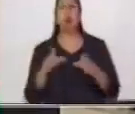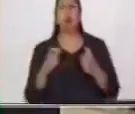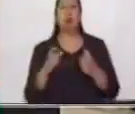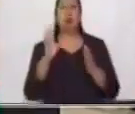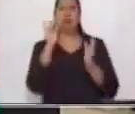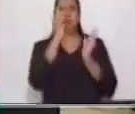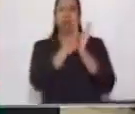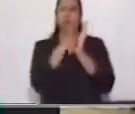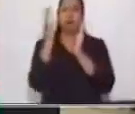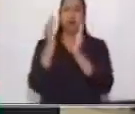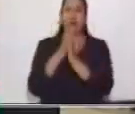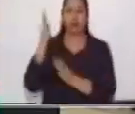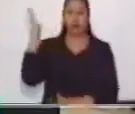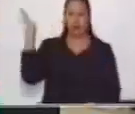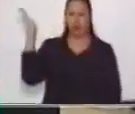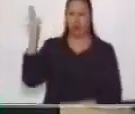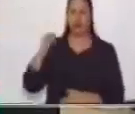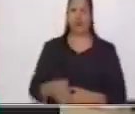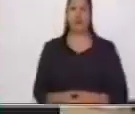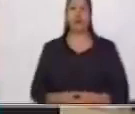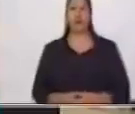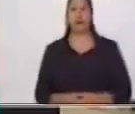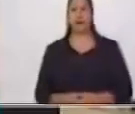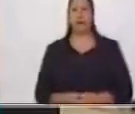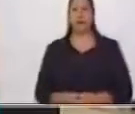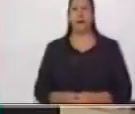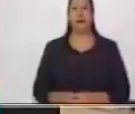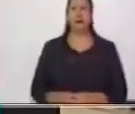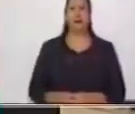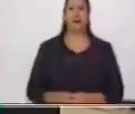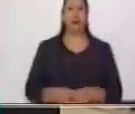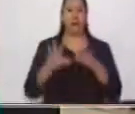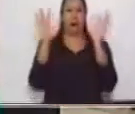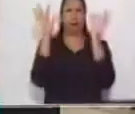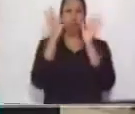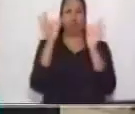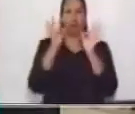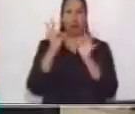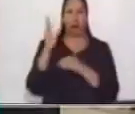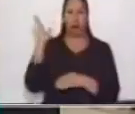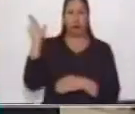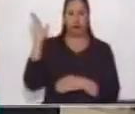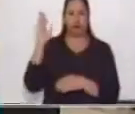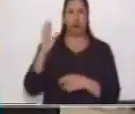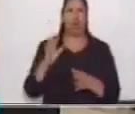Este es el centro de la nave espacial. Lo vamos a colocar por acá.